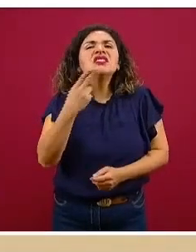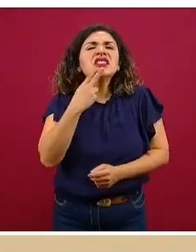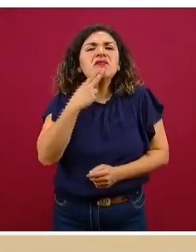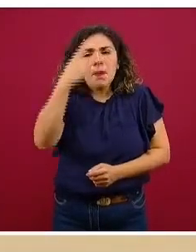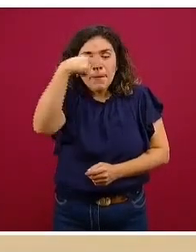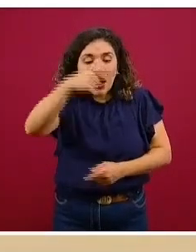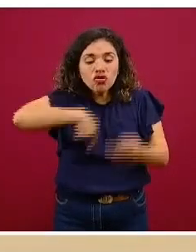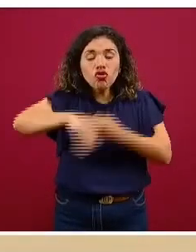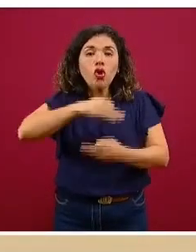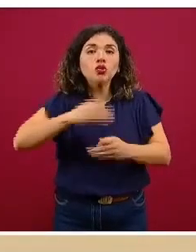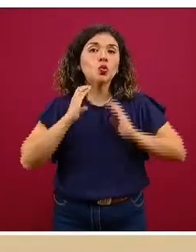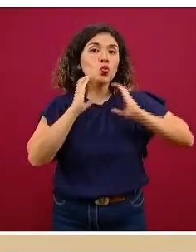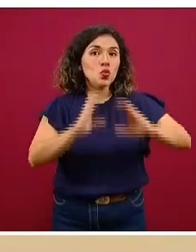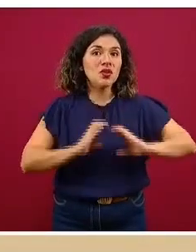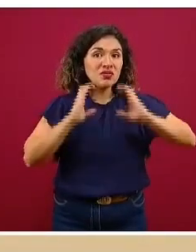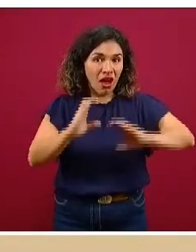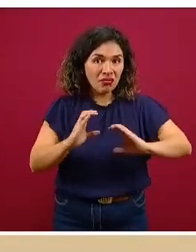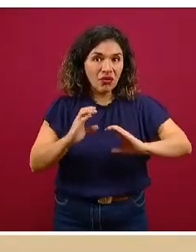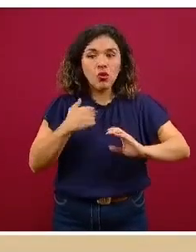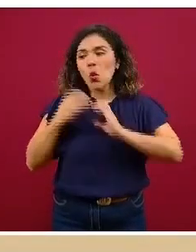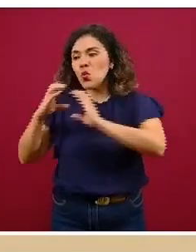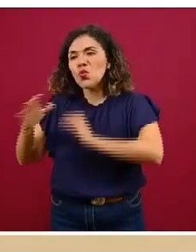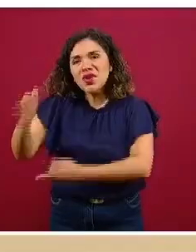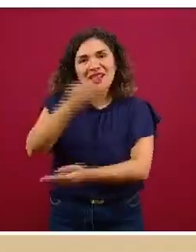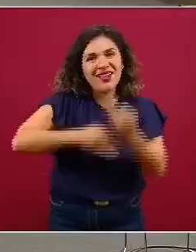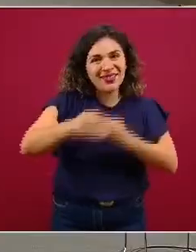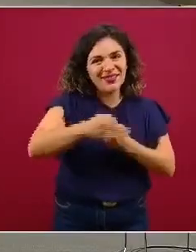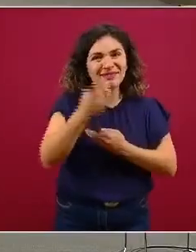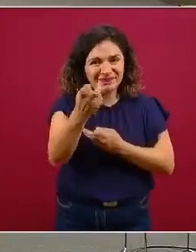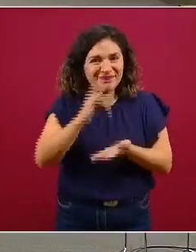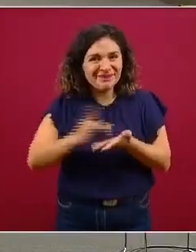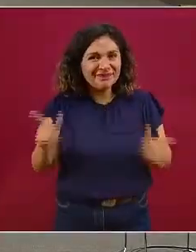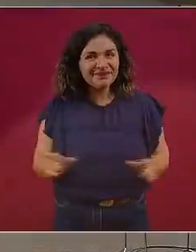cuidarnos nosotros y cuidarnos a todos. Muchas gracias.